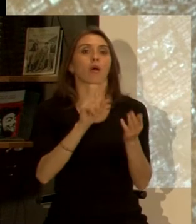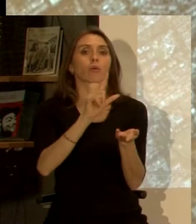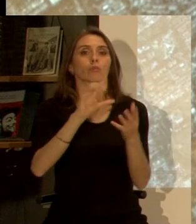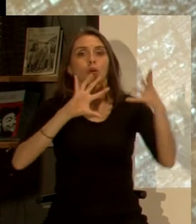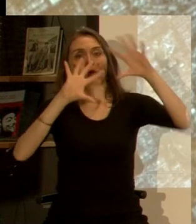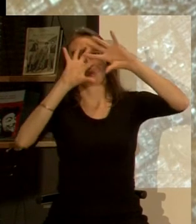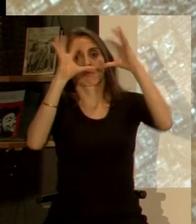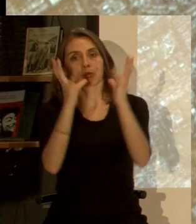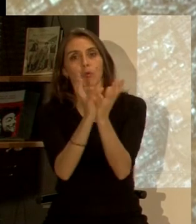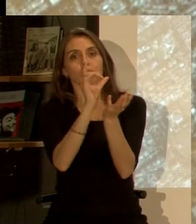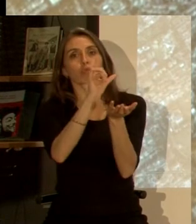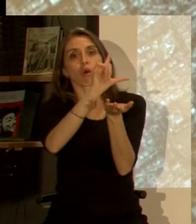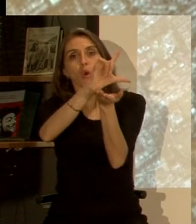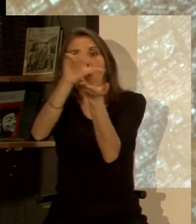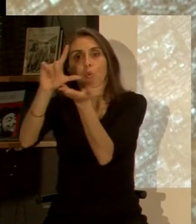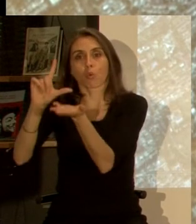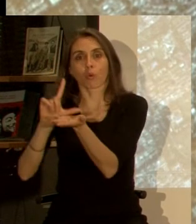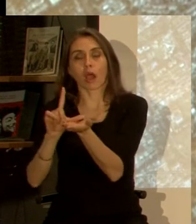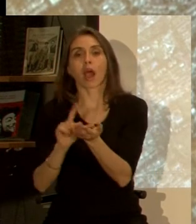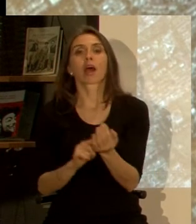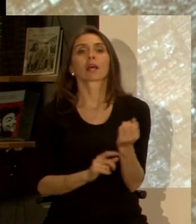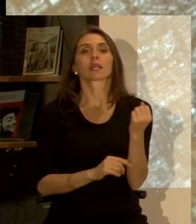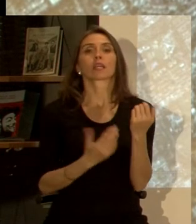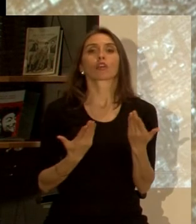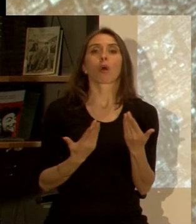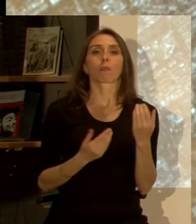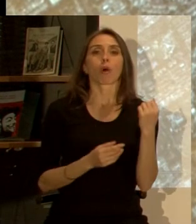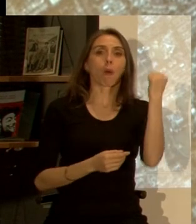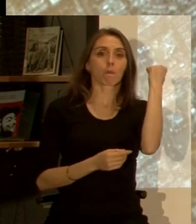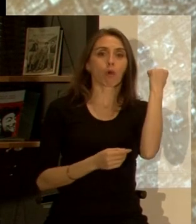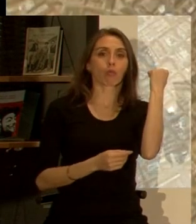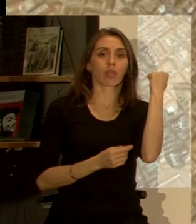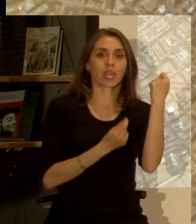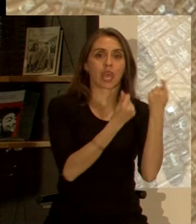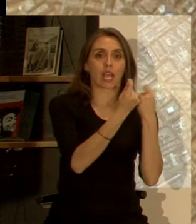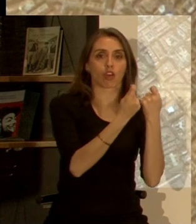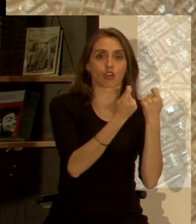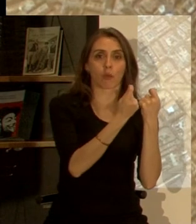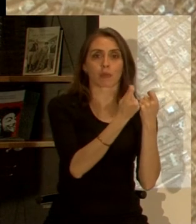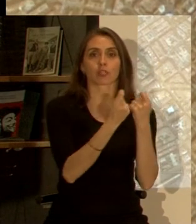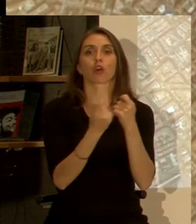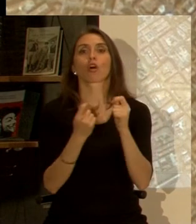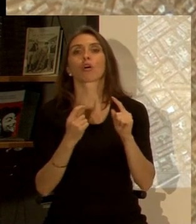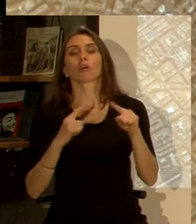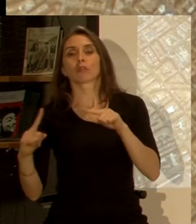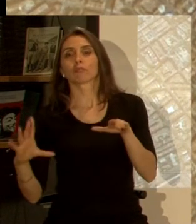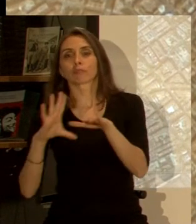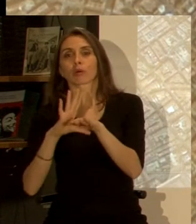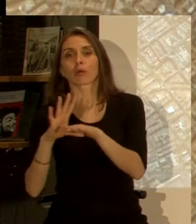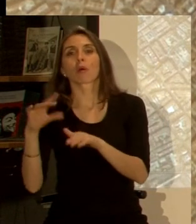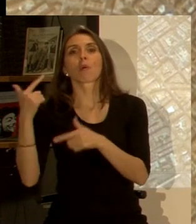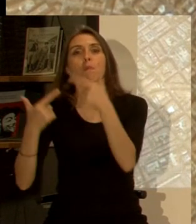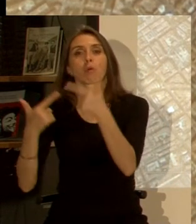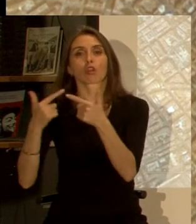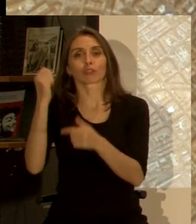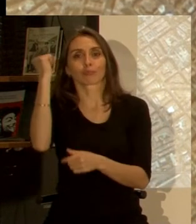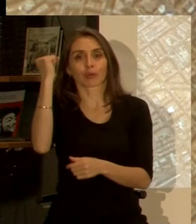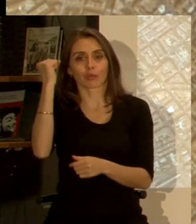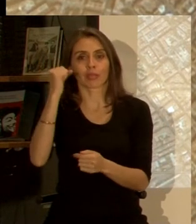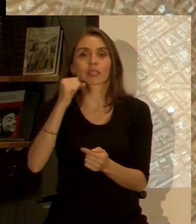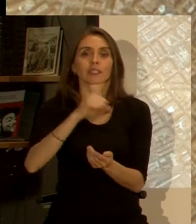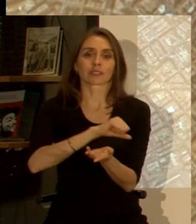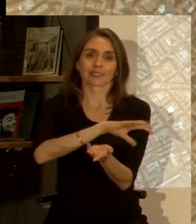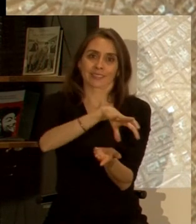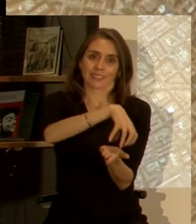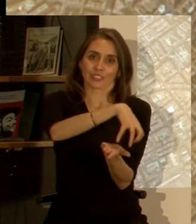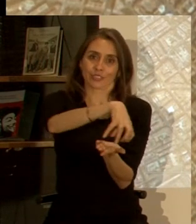del planeta entre el poder económico y el poder político y eso da cuenta de ciertos casos como estas ciudades